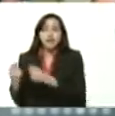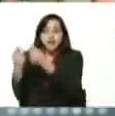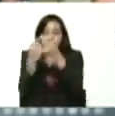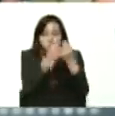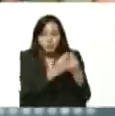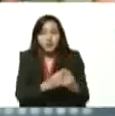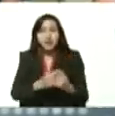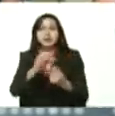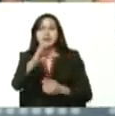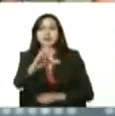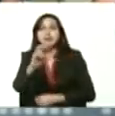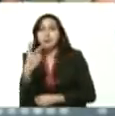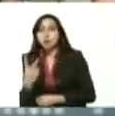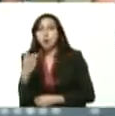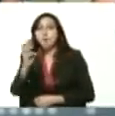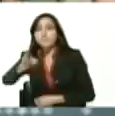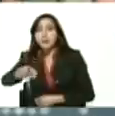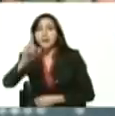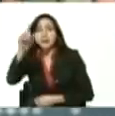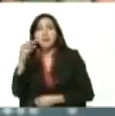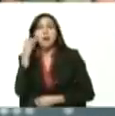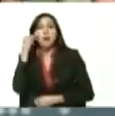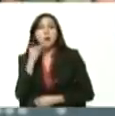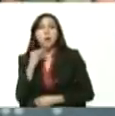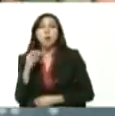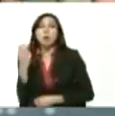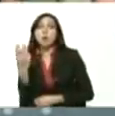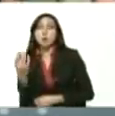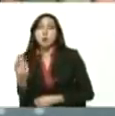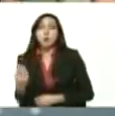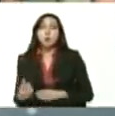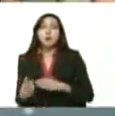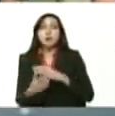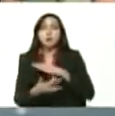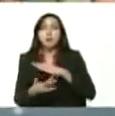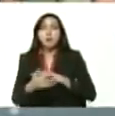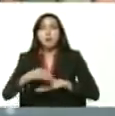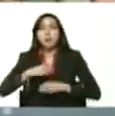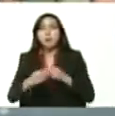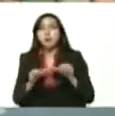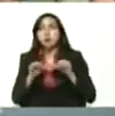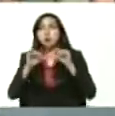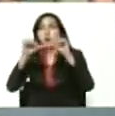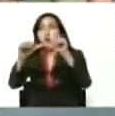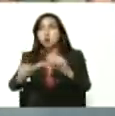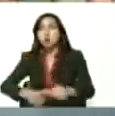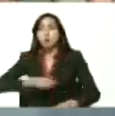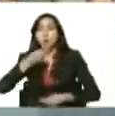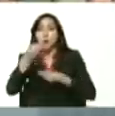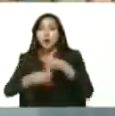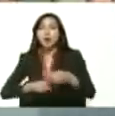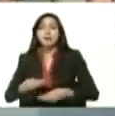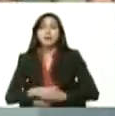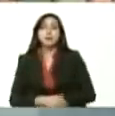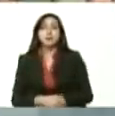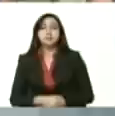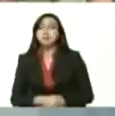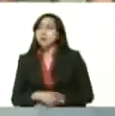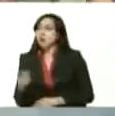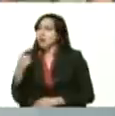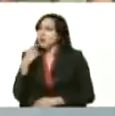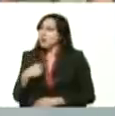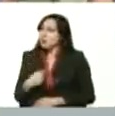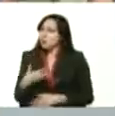C2P, Bolívar Digital, para nosotros avanzar, por ejemplo, en el financiamiento Castro Sotelo. ¿Qué me puedes decir